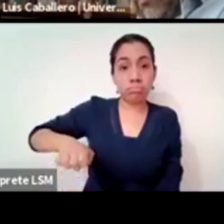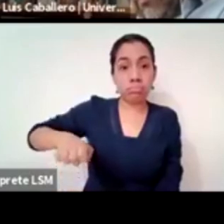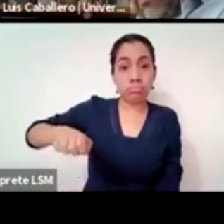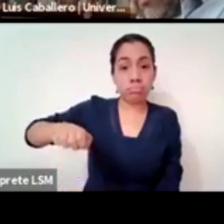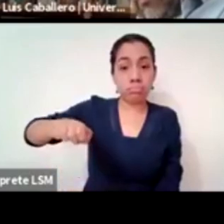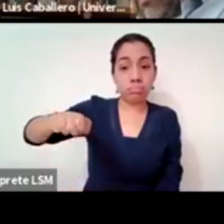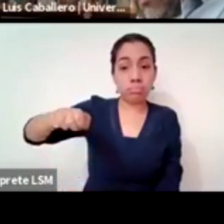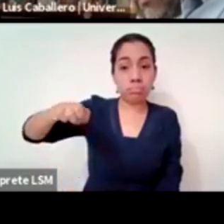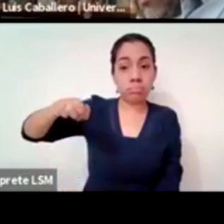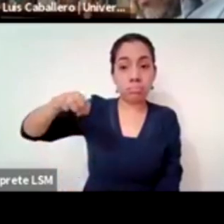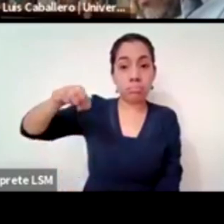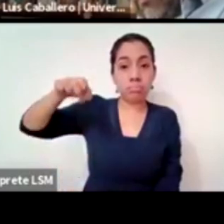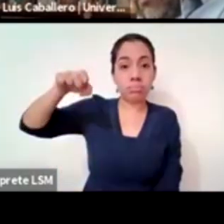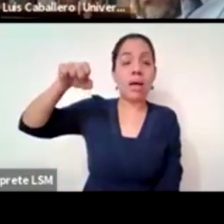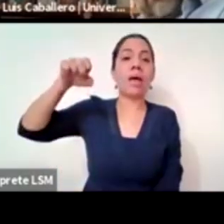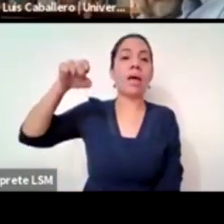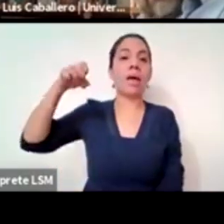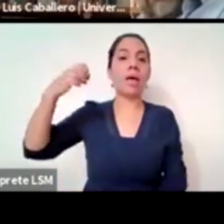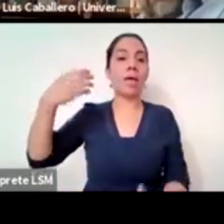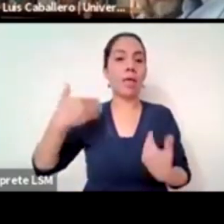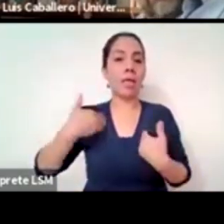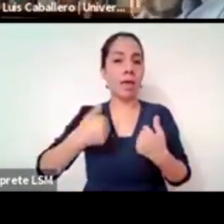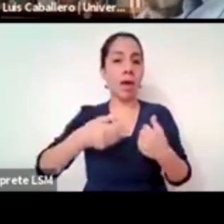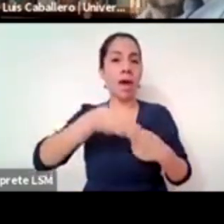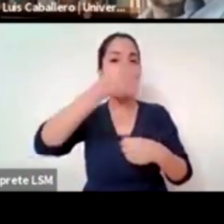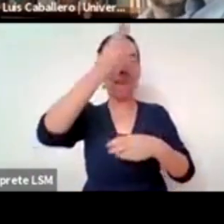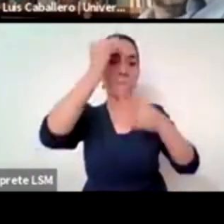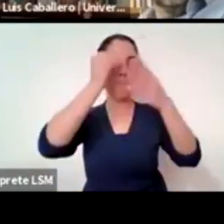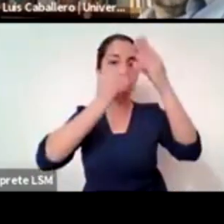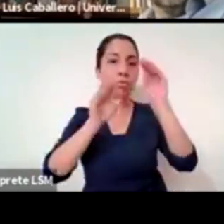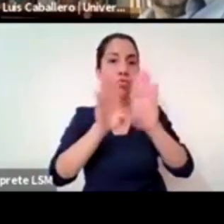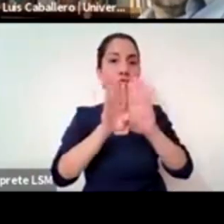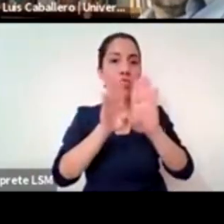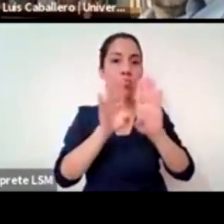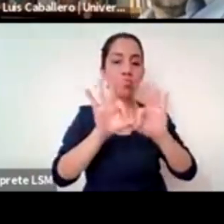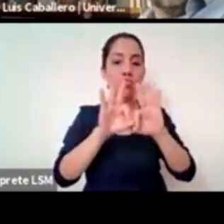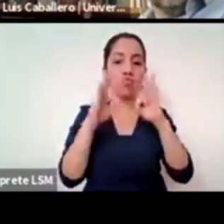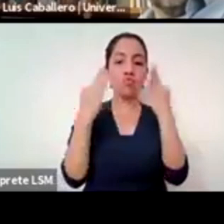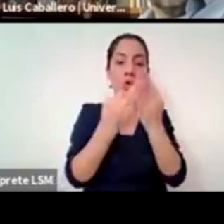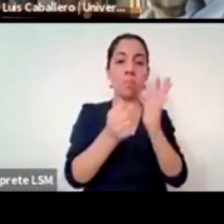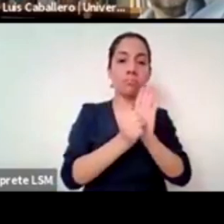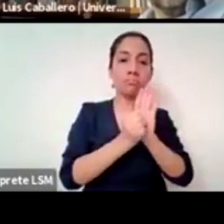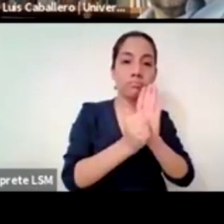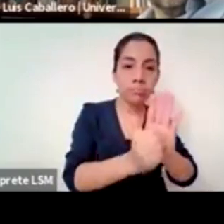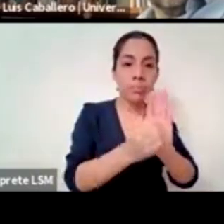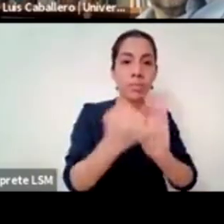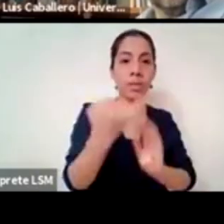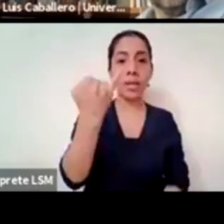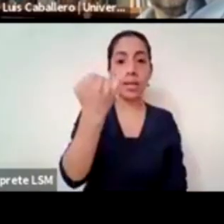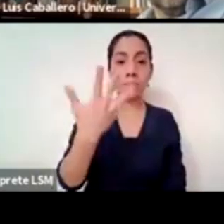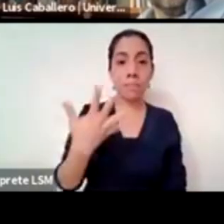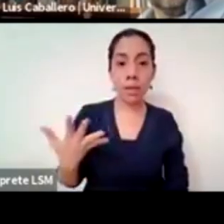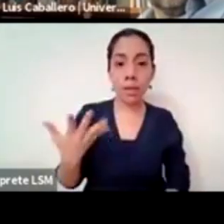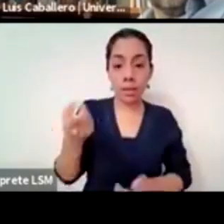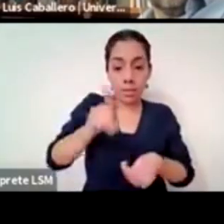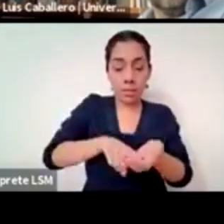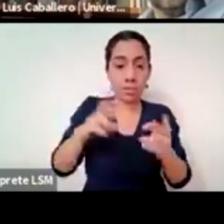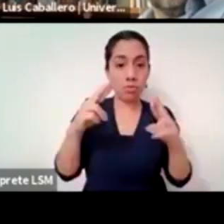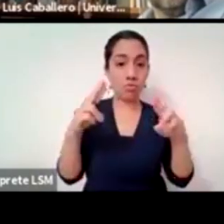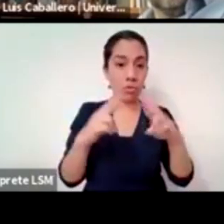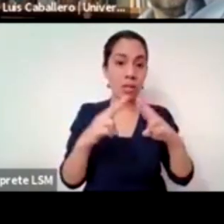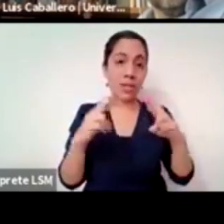los símbolos las imágenes que en su mayoría dentro de las religiones son